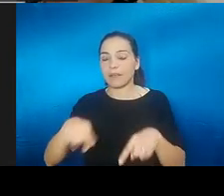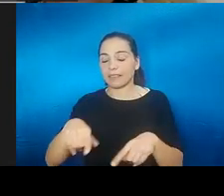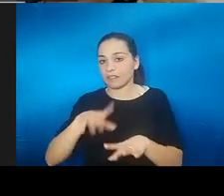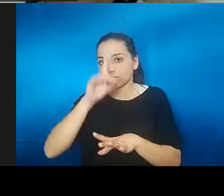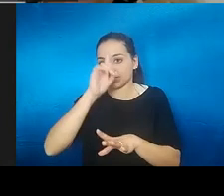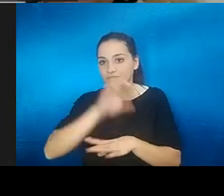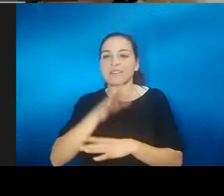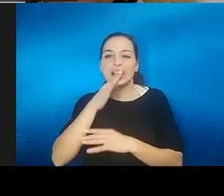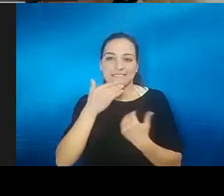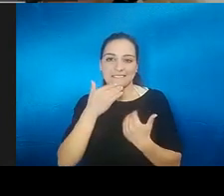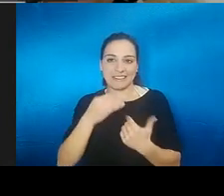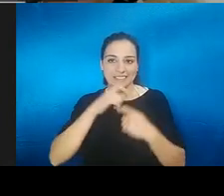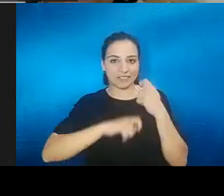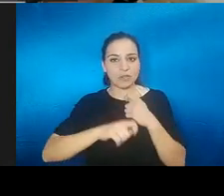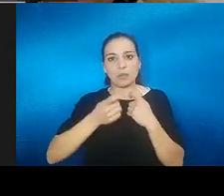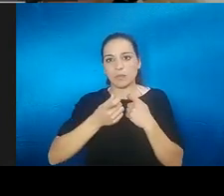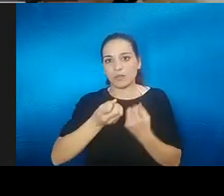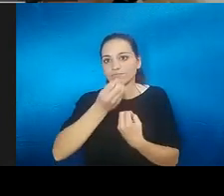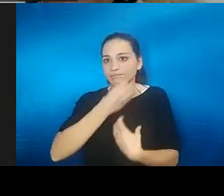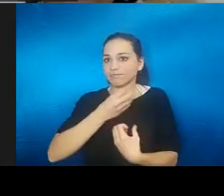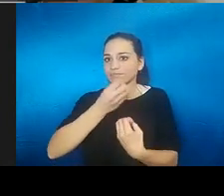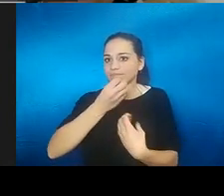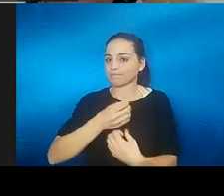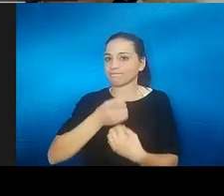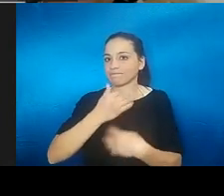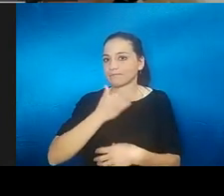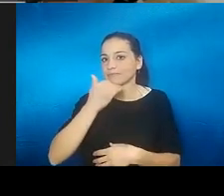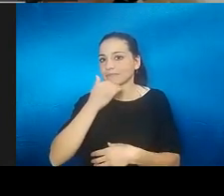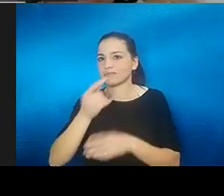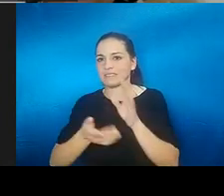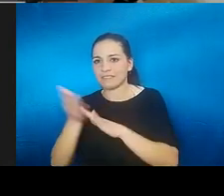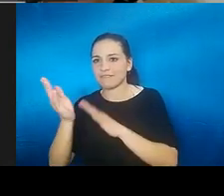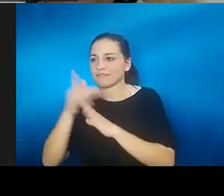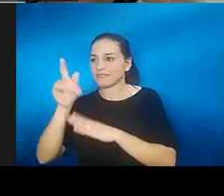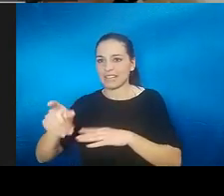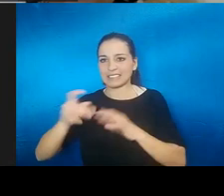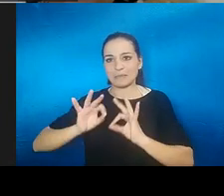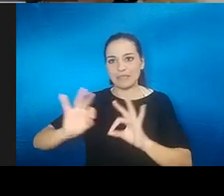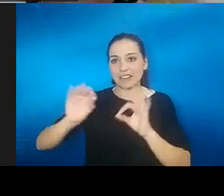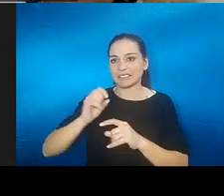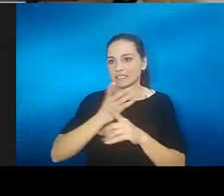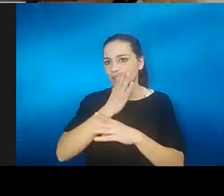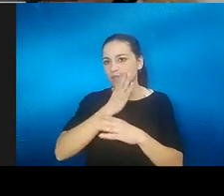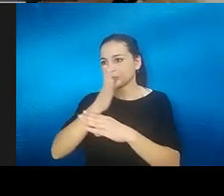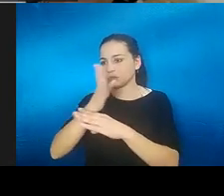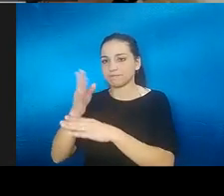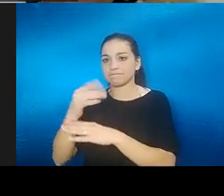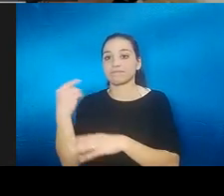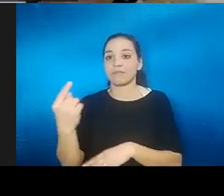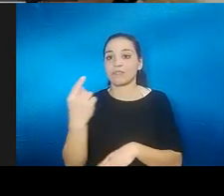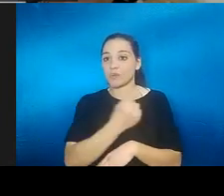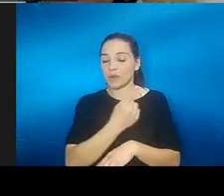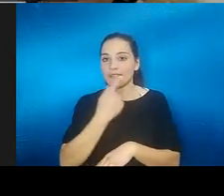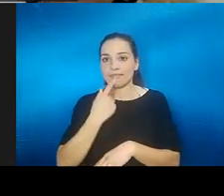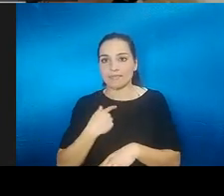asociación y demás entonces los médicos fui a tres especialistas distintos cada uno que me